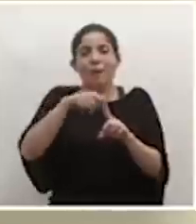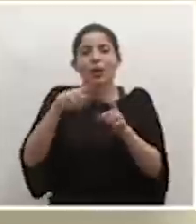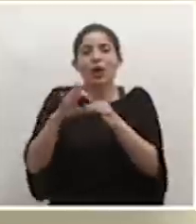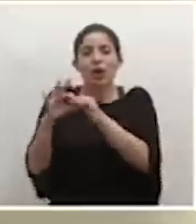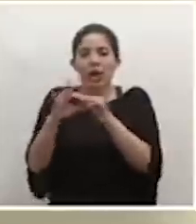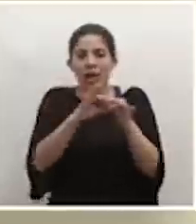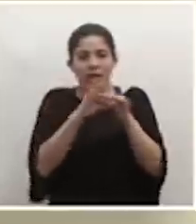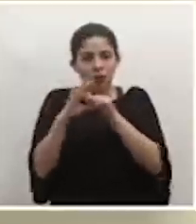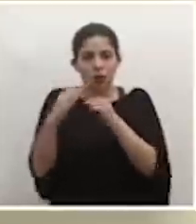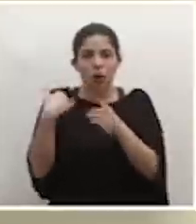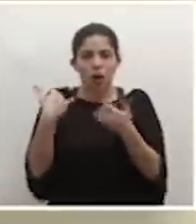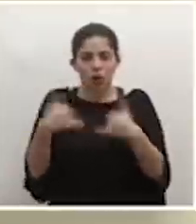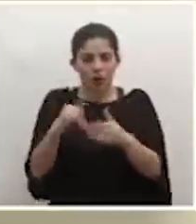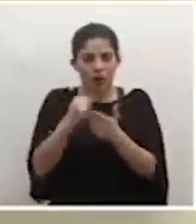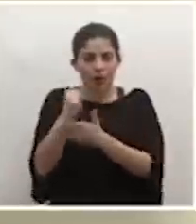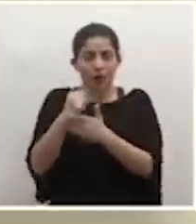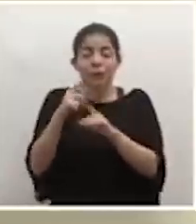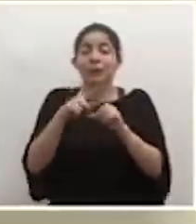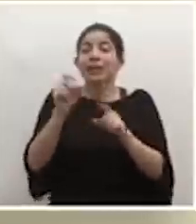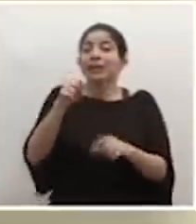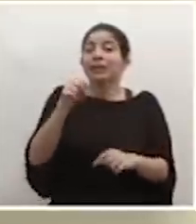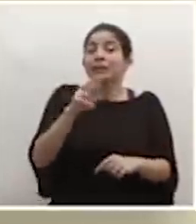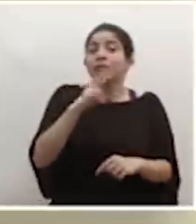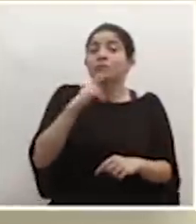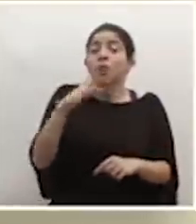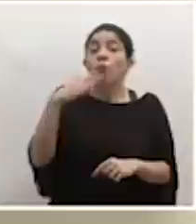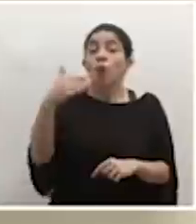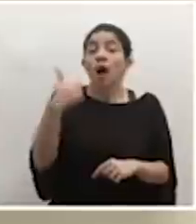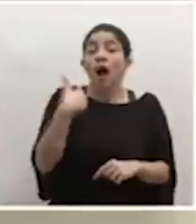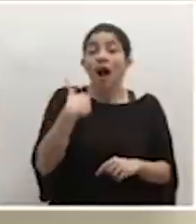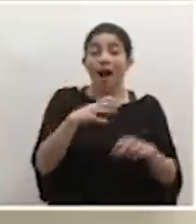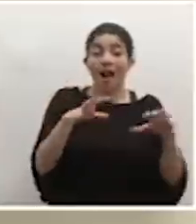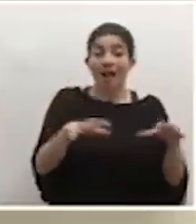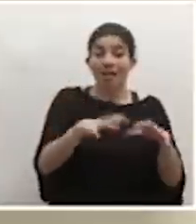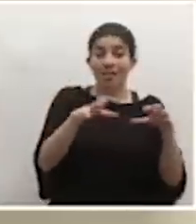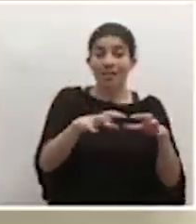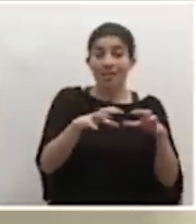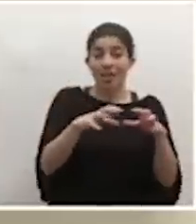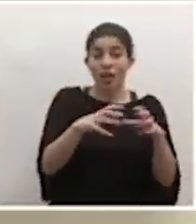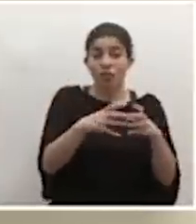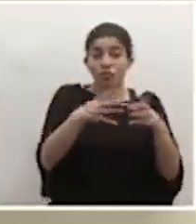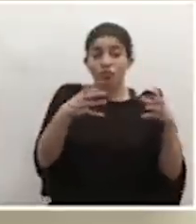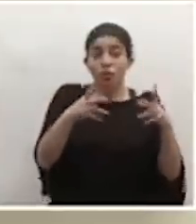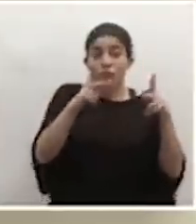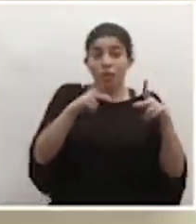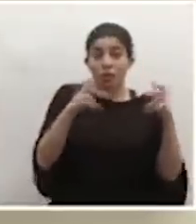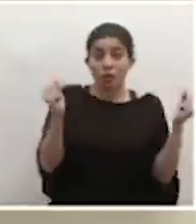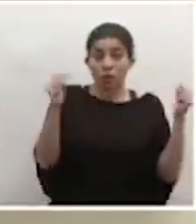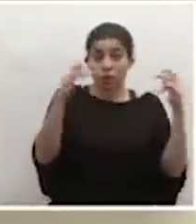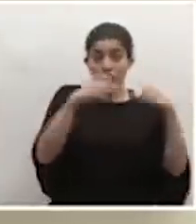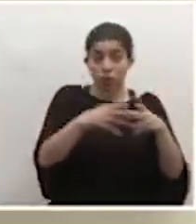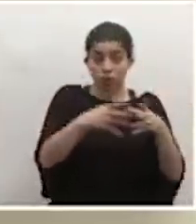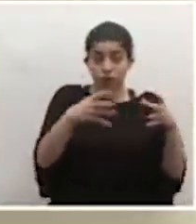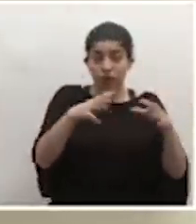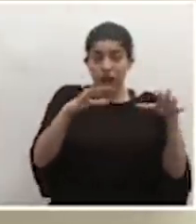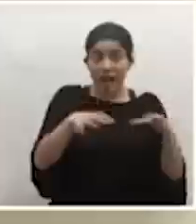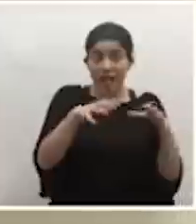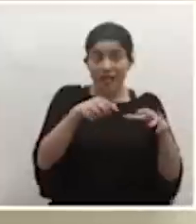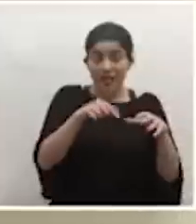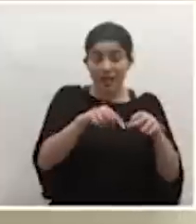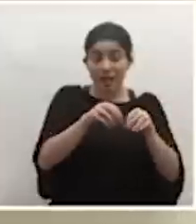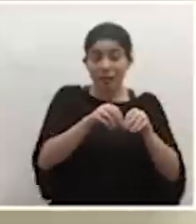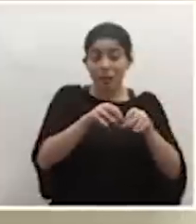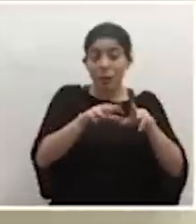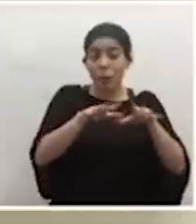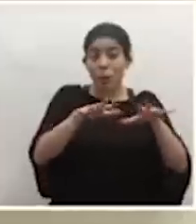y estamos en investigación. Pero lo que sí es cierto es que cuando existen actividades con magnitudes importantes, las réplicas, como